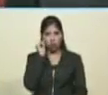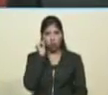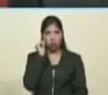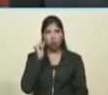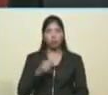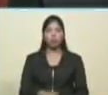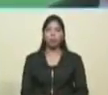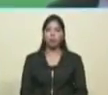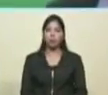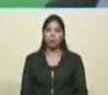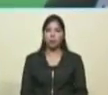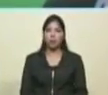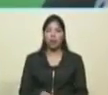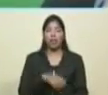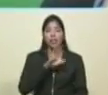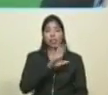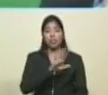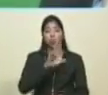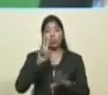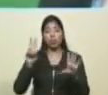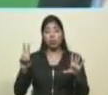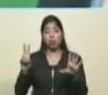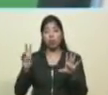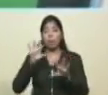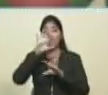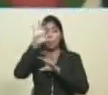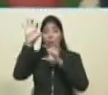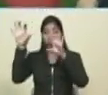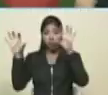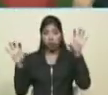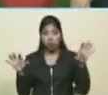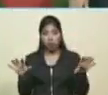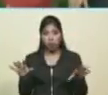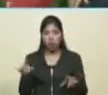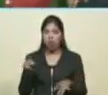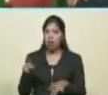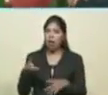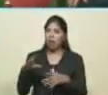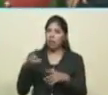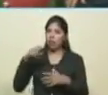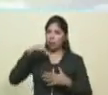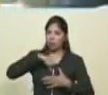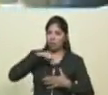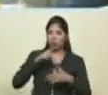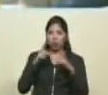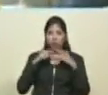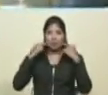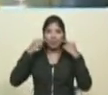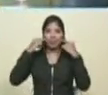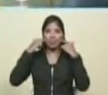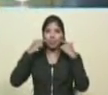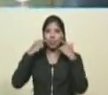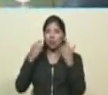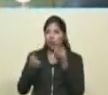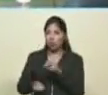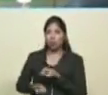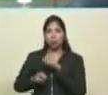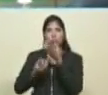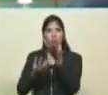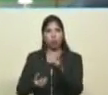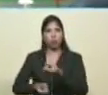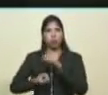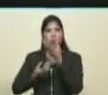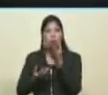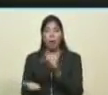gobierno, de más de 57 Estados, no solamente en el espíritu de ellos, en su sonrisa, en su palabra, en su